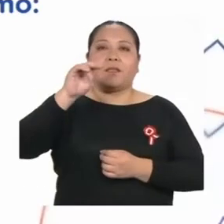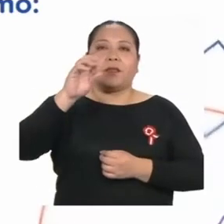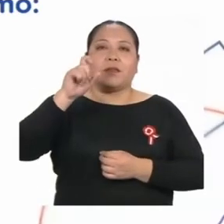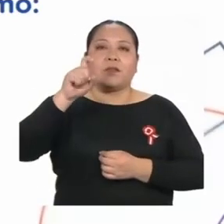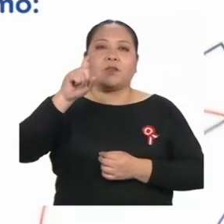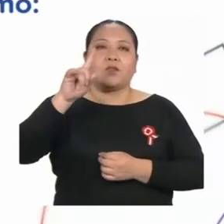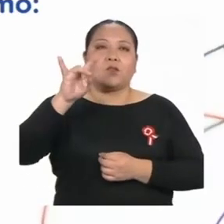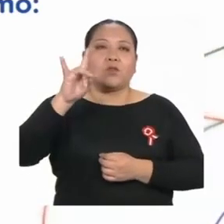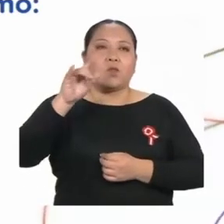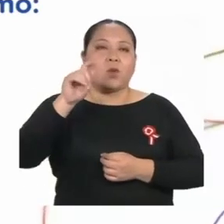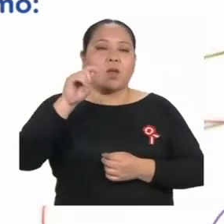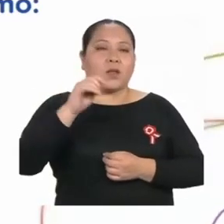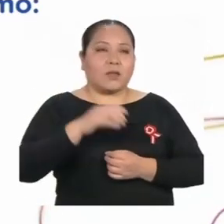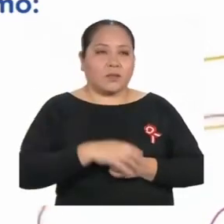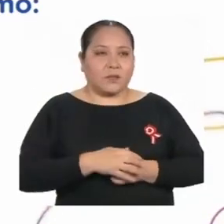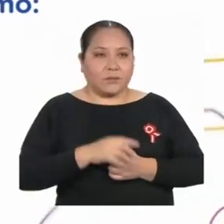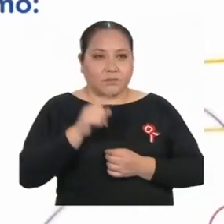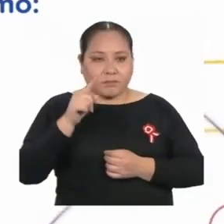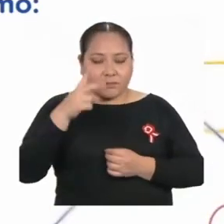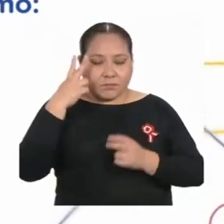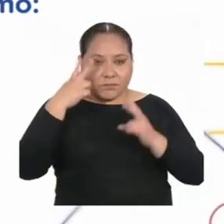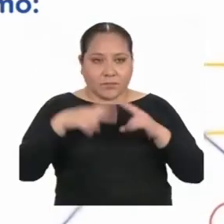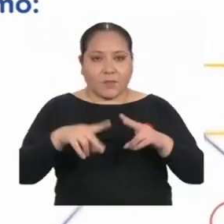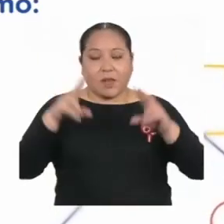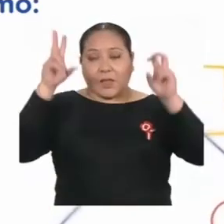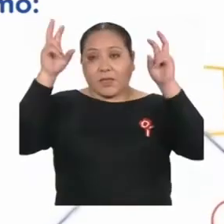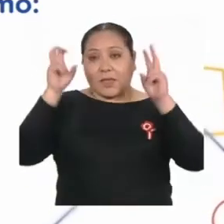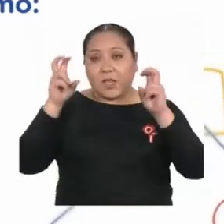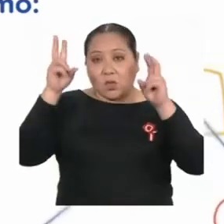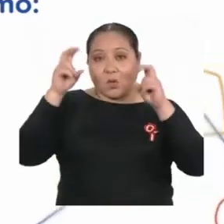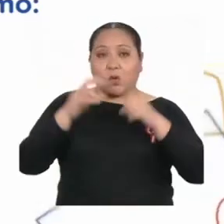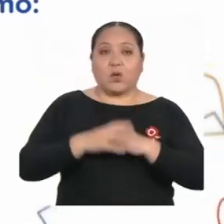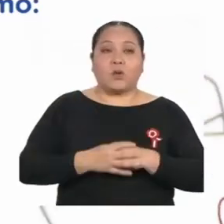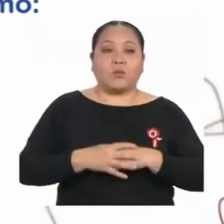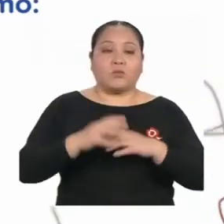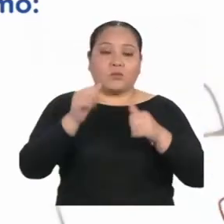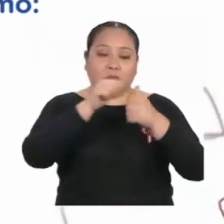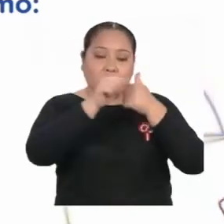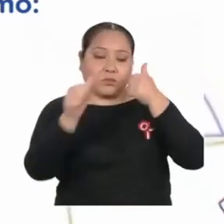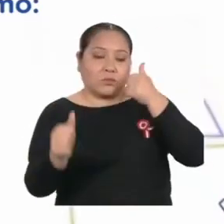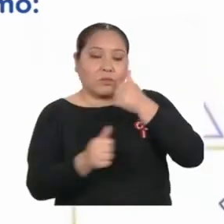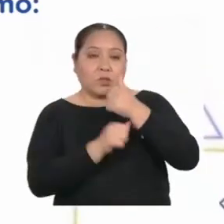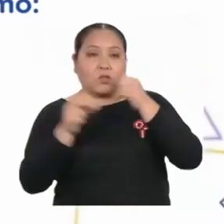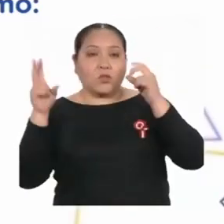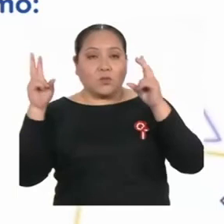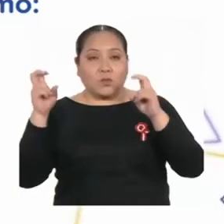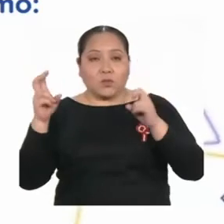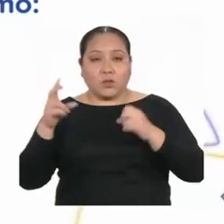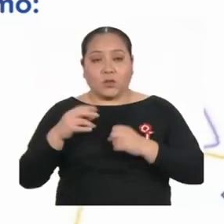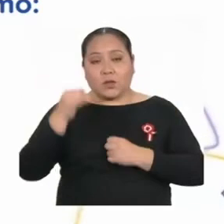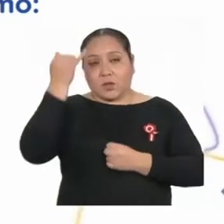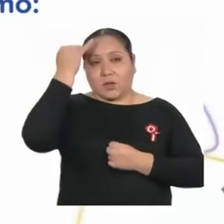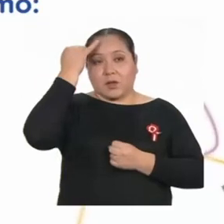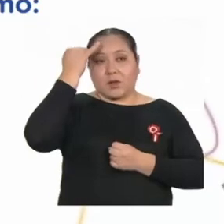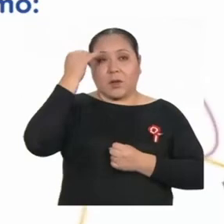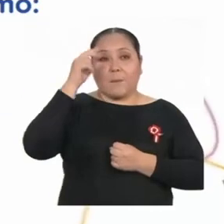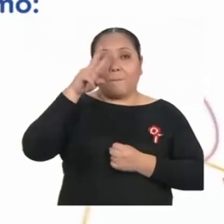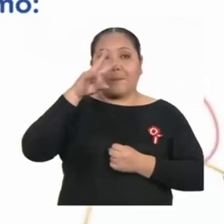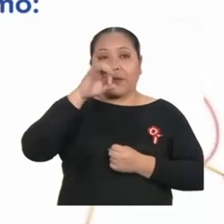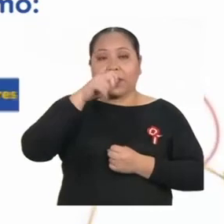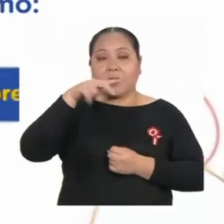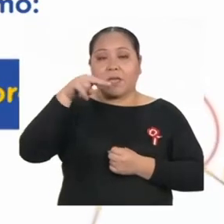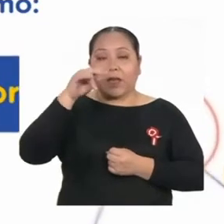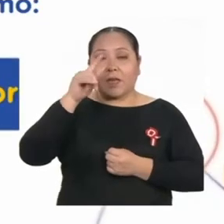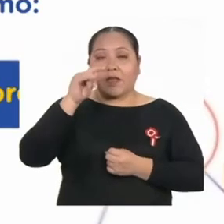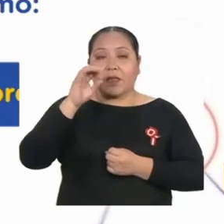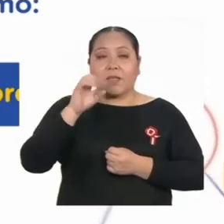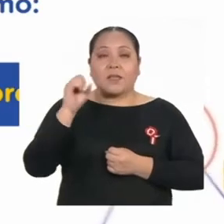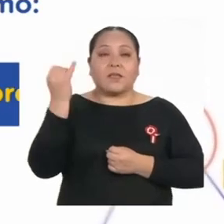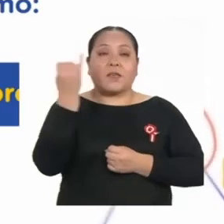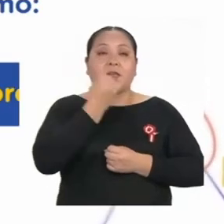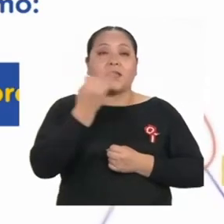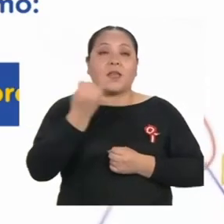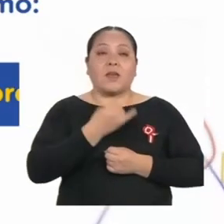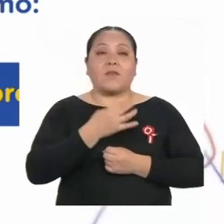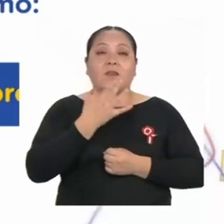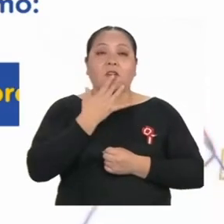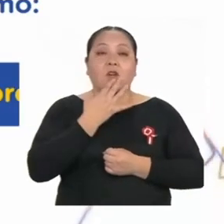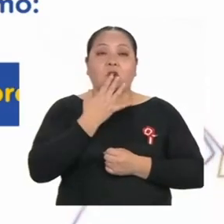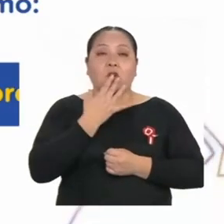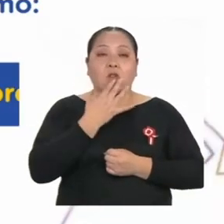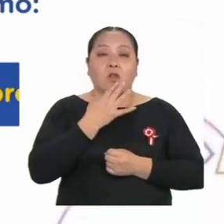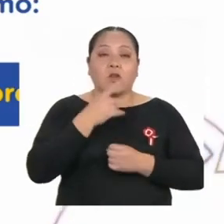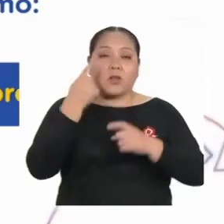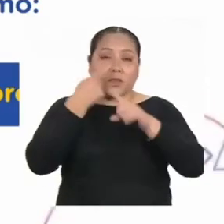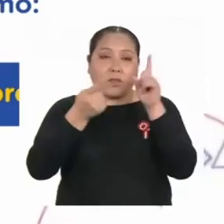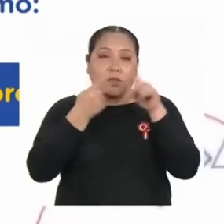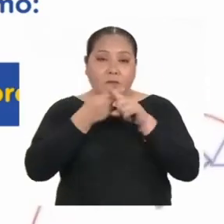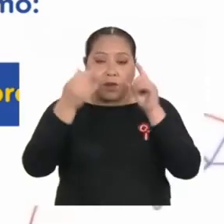Y con eso me refiero al título, los subtítulos, las viñetas, gráficos, colores,